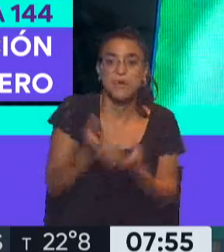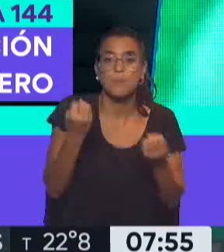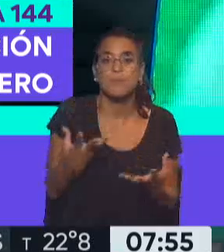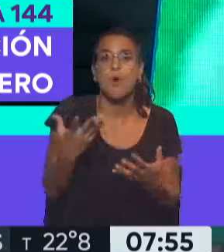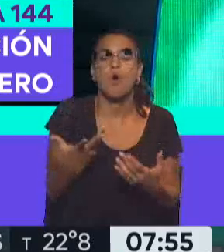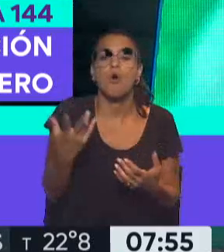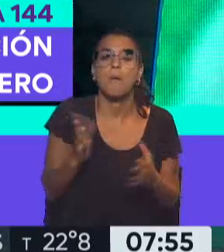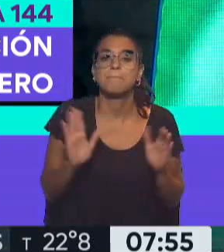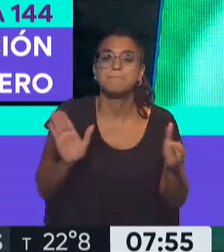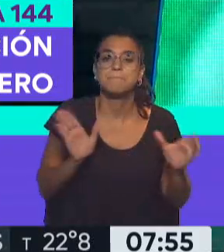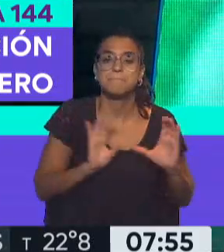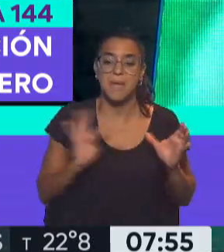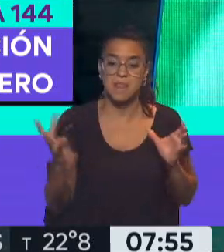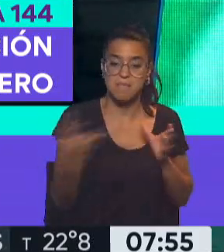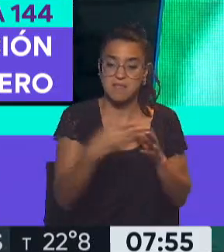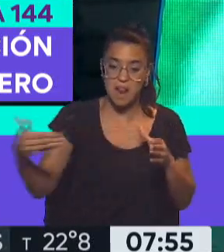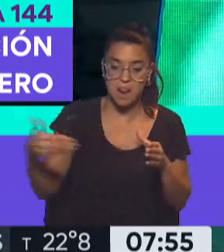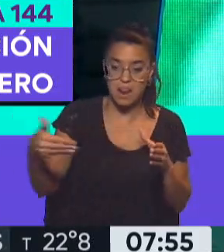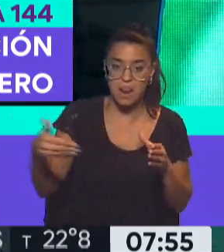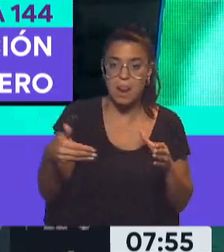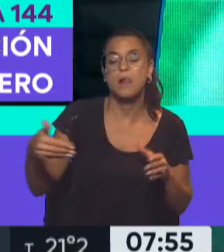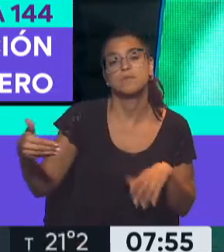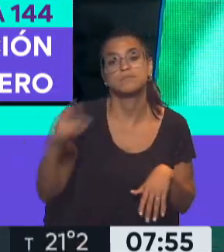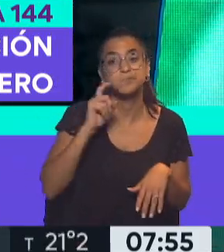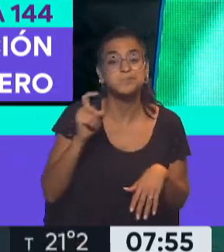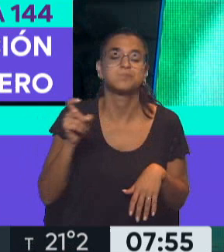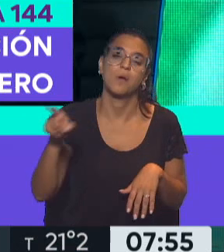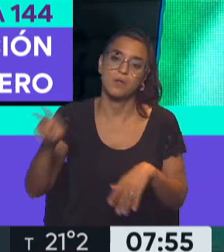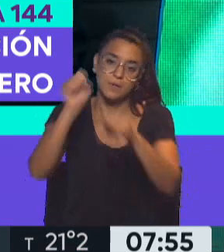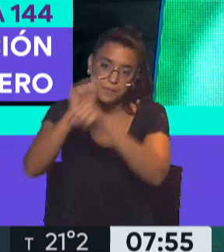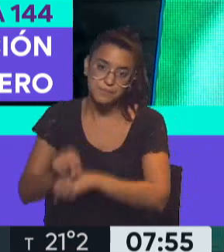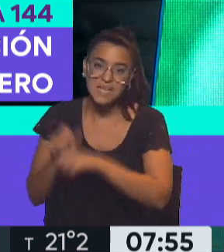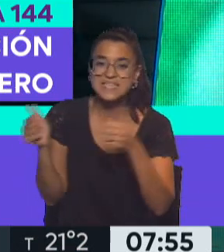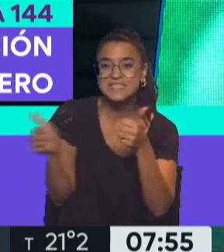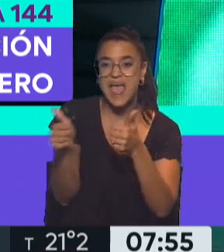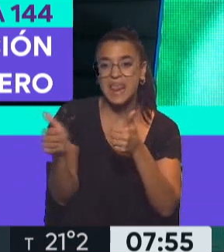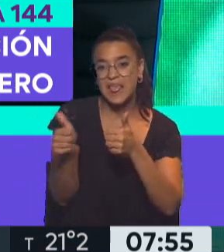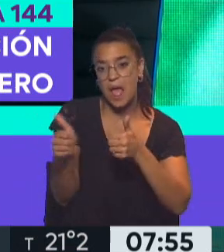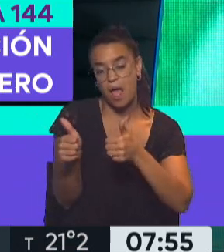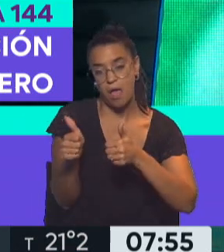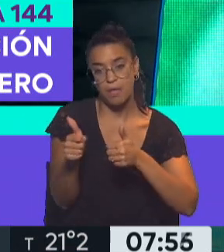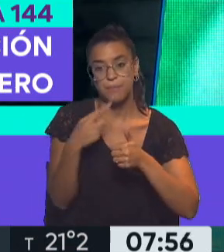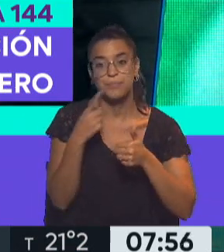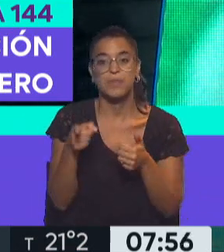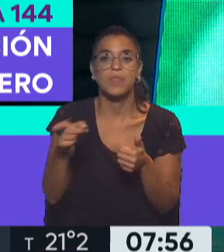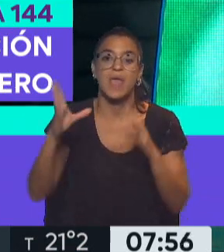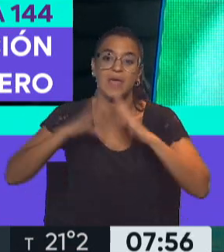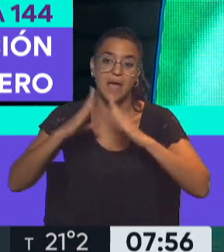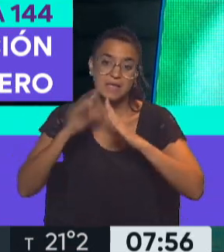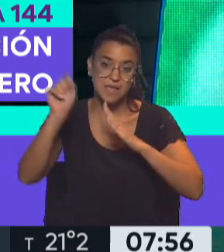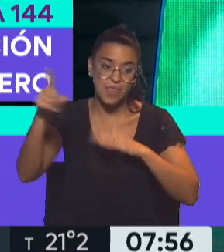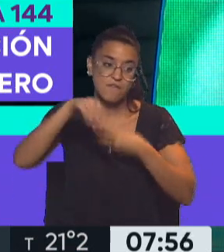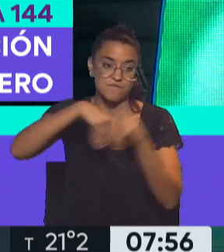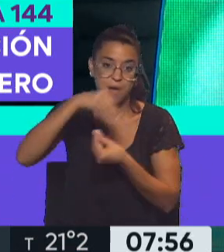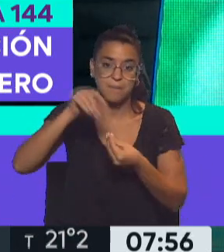violado las perimetrales que le habían sido dispuestas en función de la cercanía en la que estuvo del domicilio de